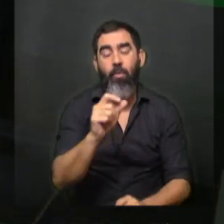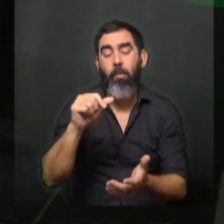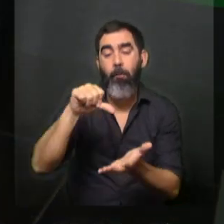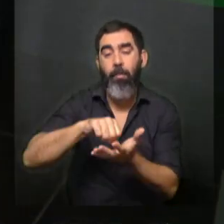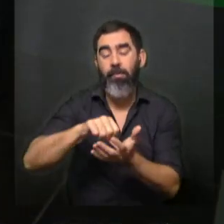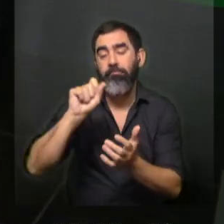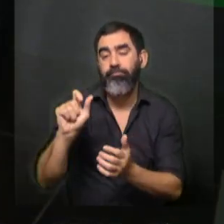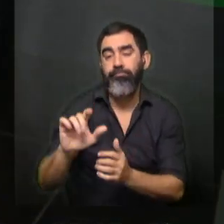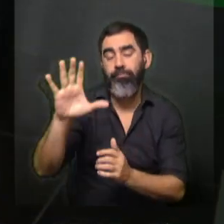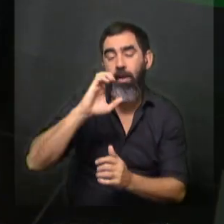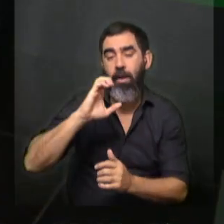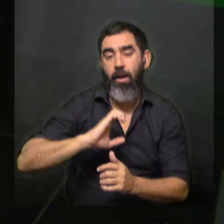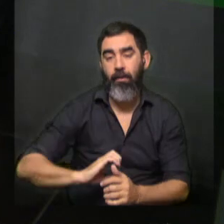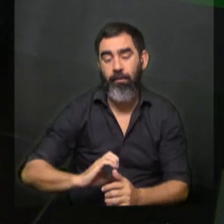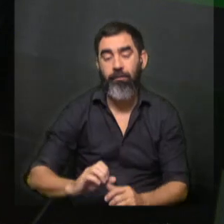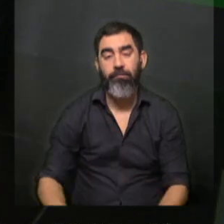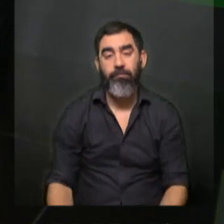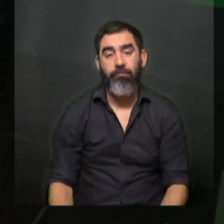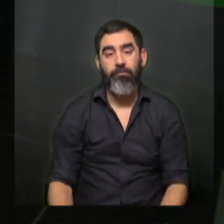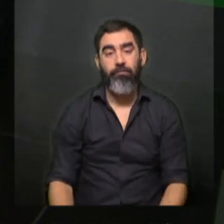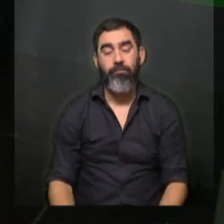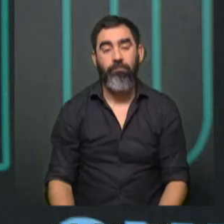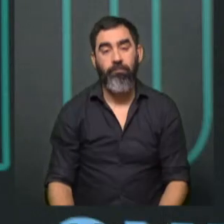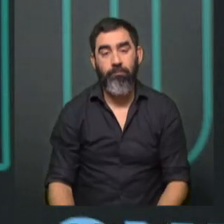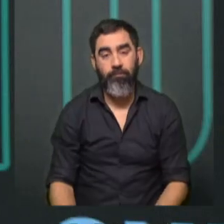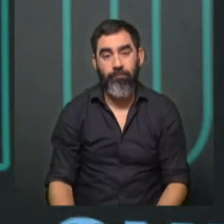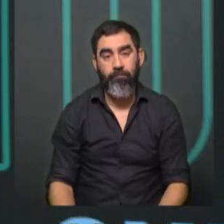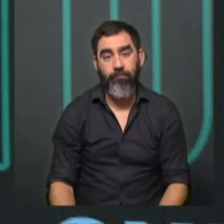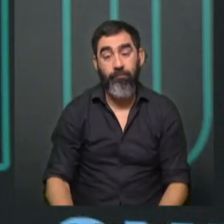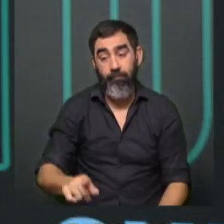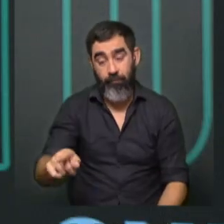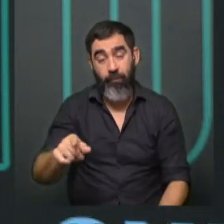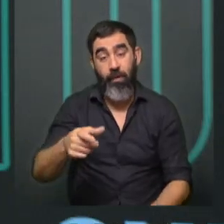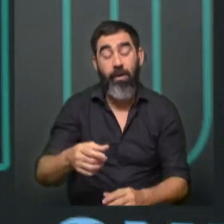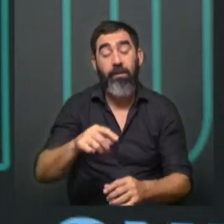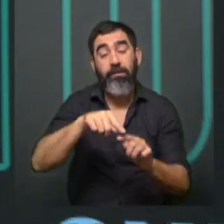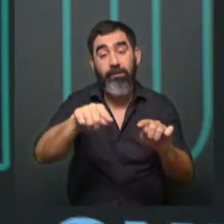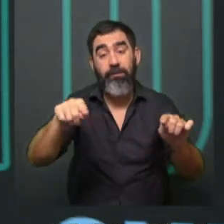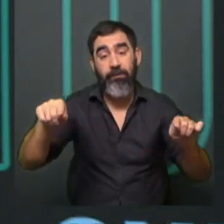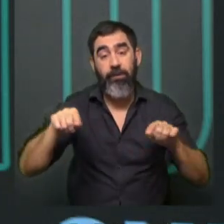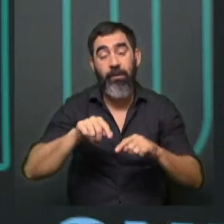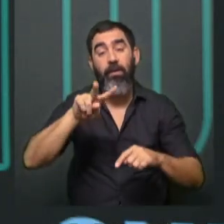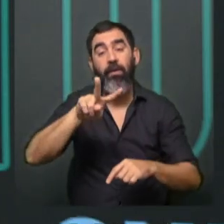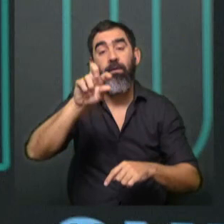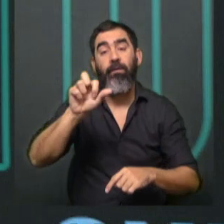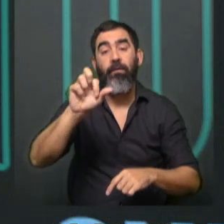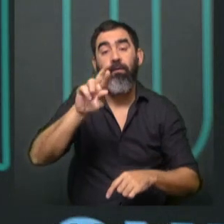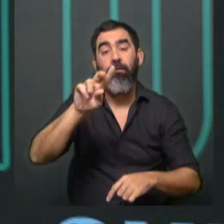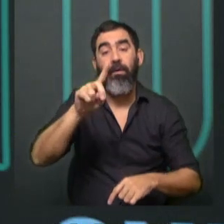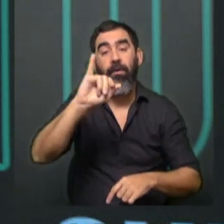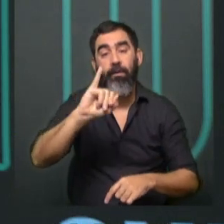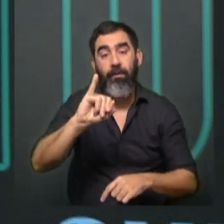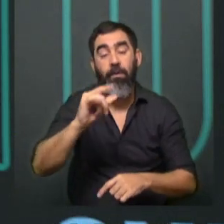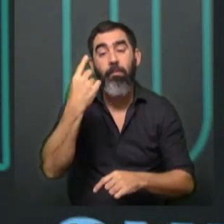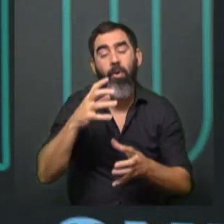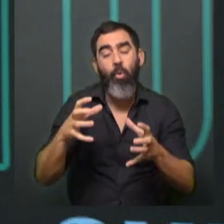características en particular, más allá de lo universal que es la danza. Esta obra va en la Sala Verdi y tiene algunas particularidades, porque para generalmente los